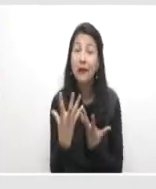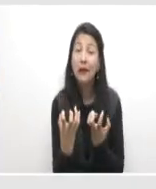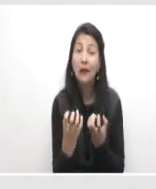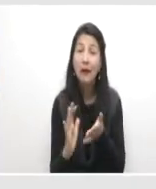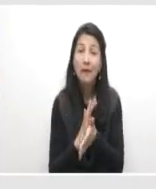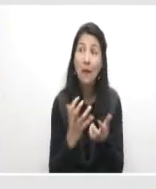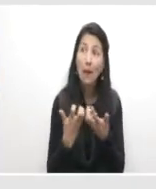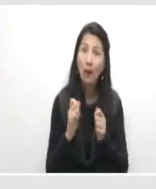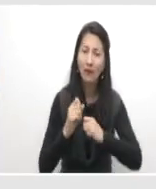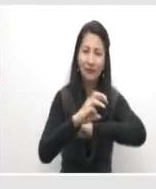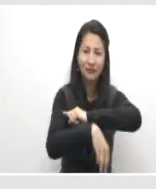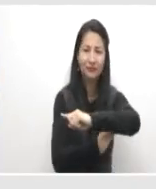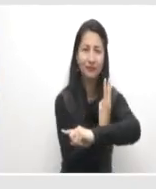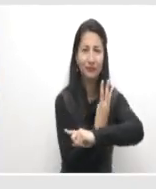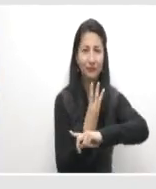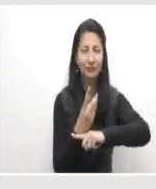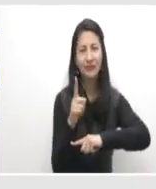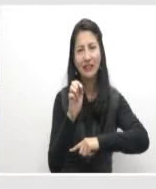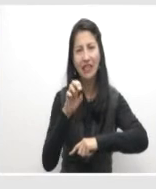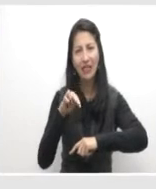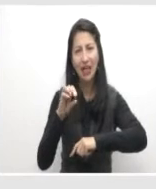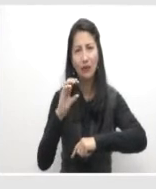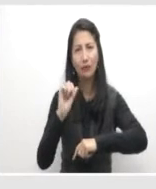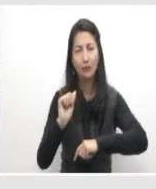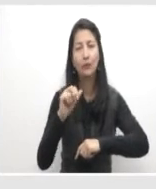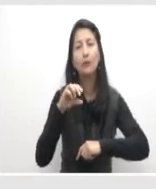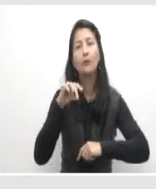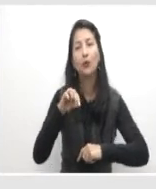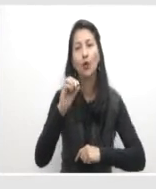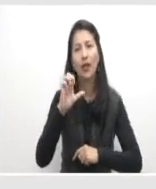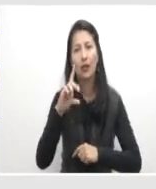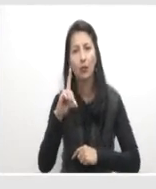consulta www.senasofiaplus.edu.com.